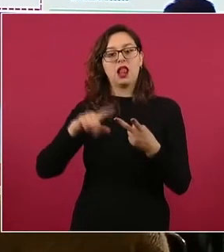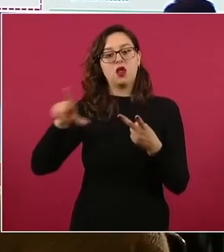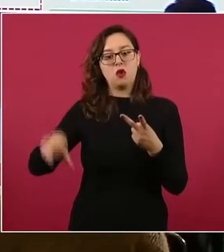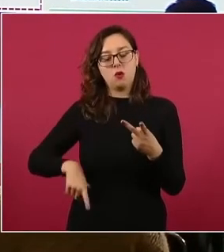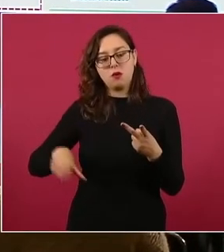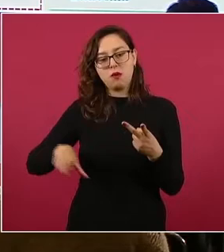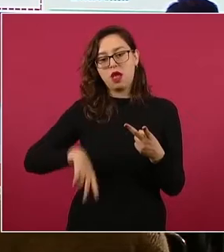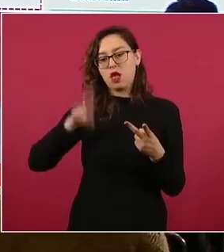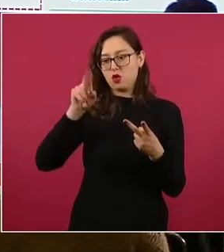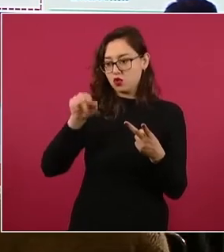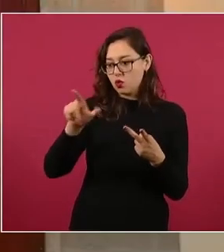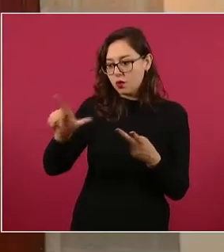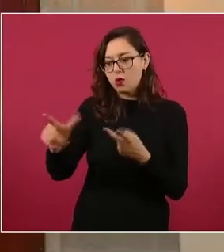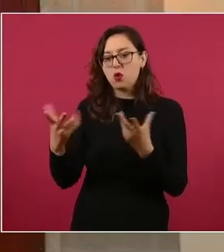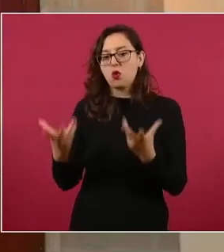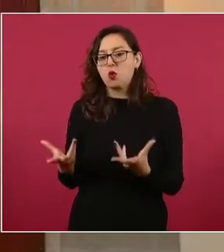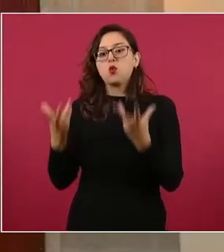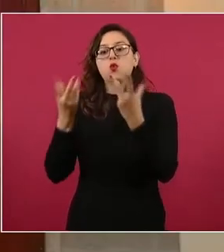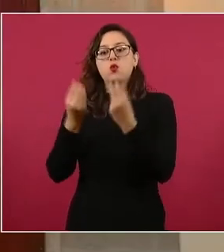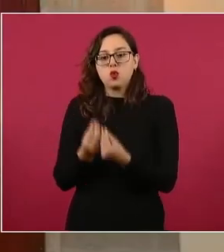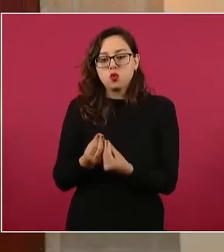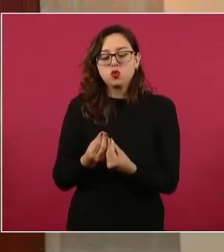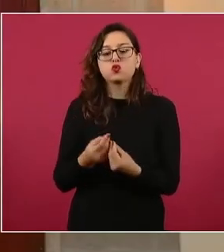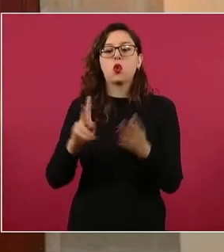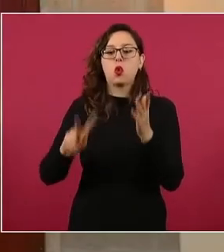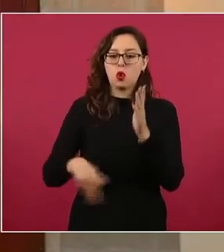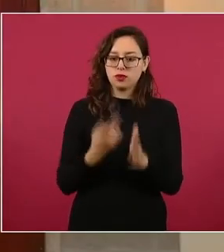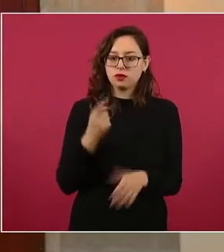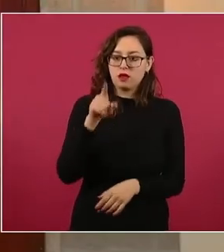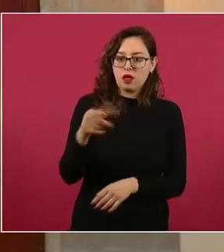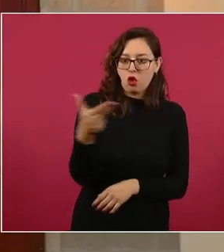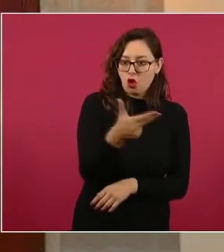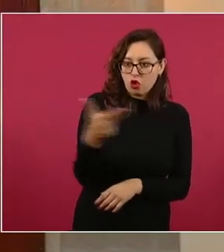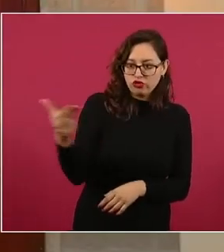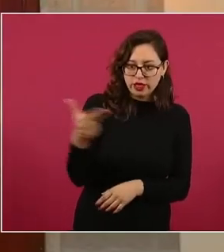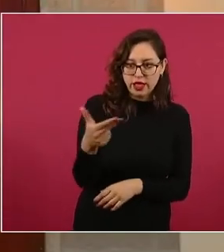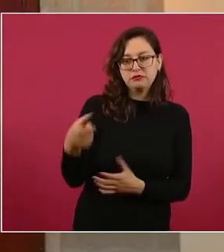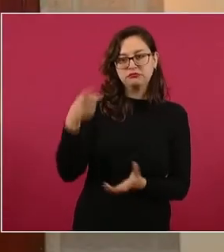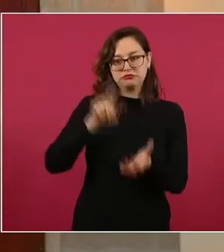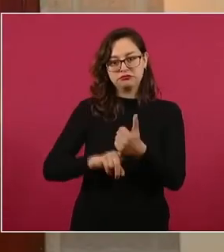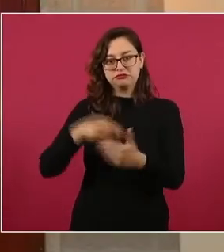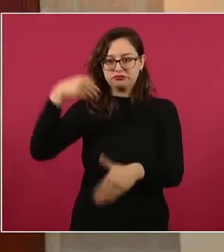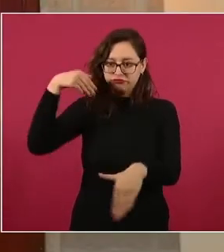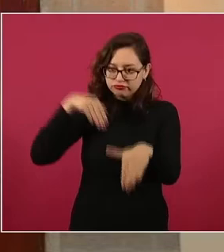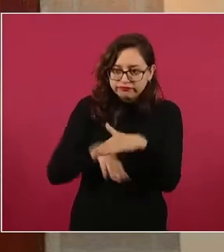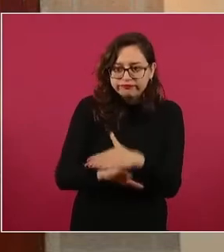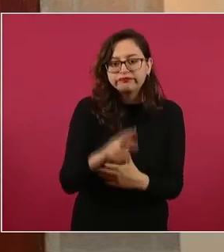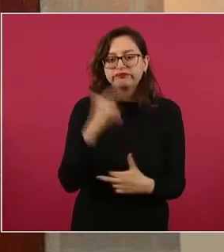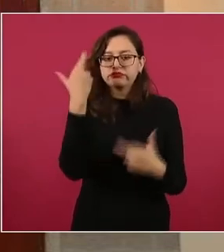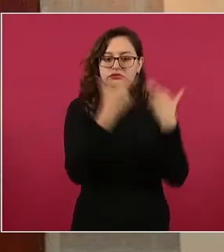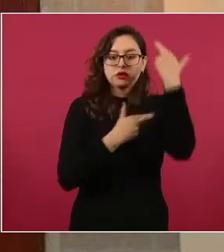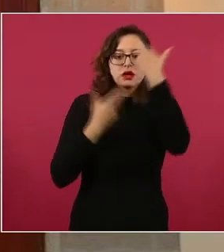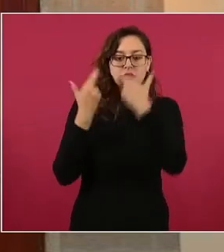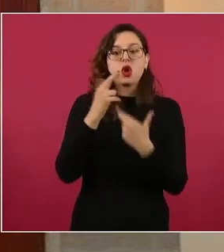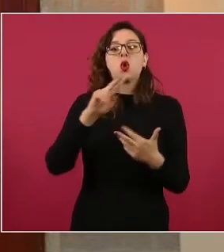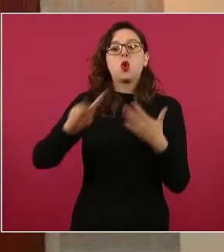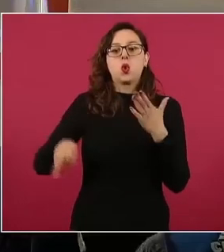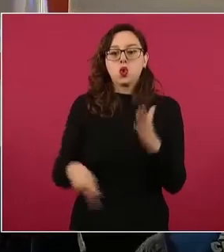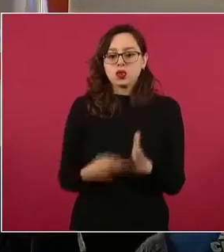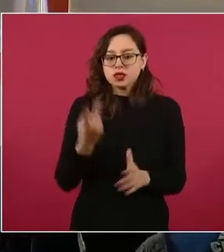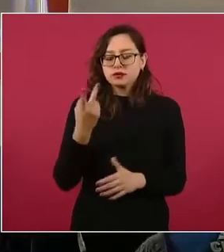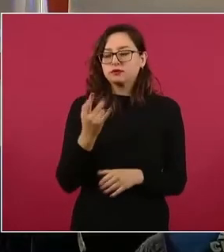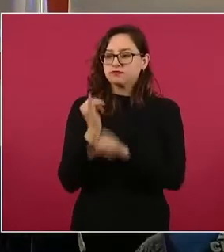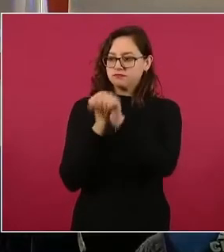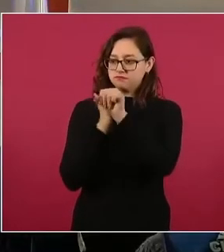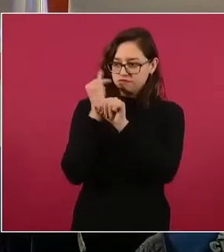se realizó un nuevo cateo al motel donde acontecieron los hechos para seguir nutriendo